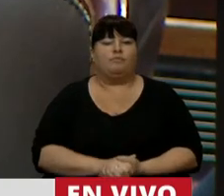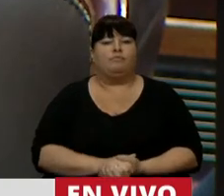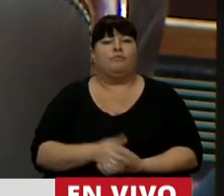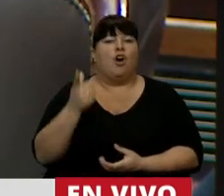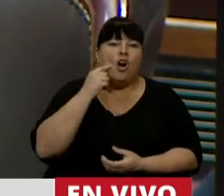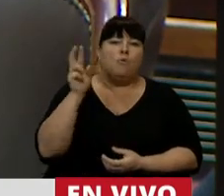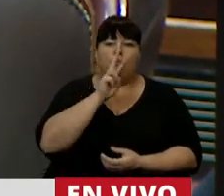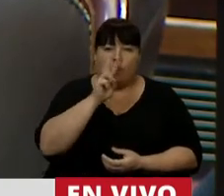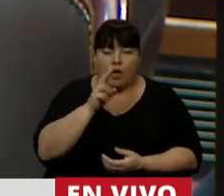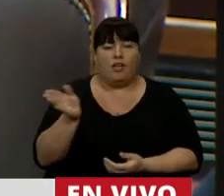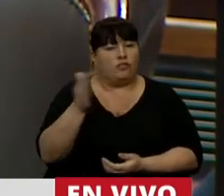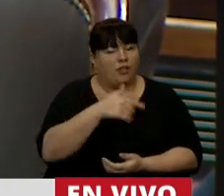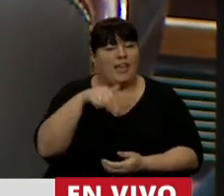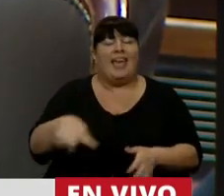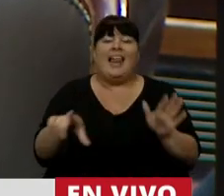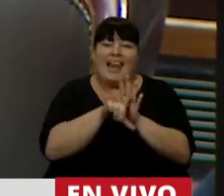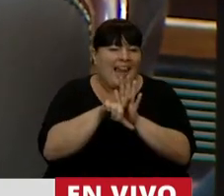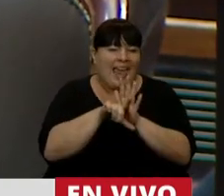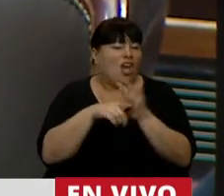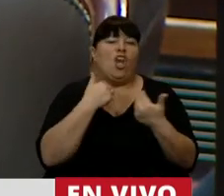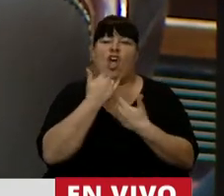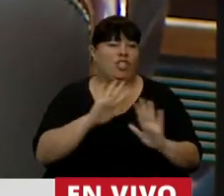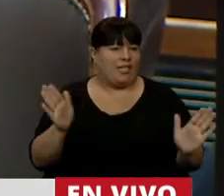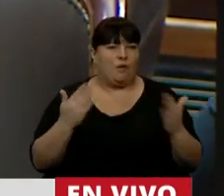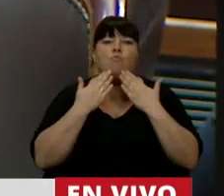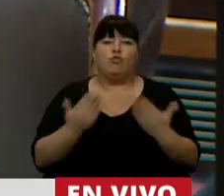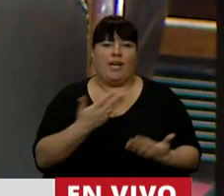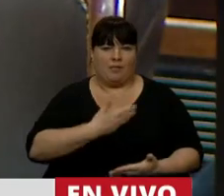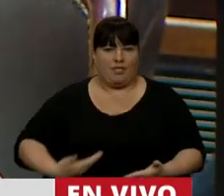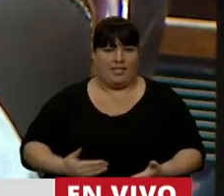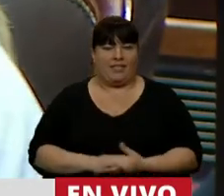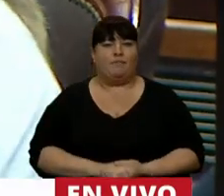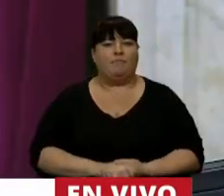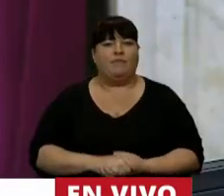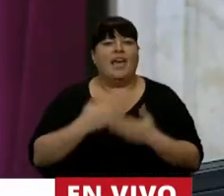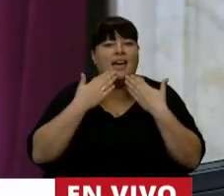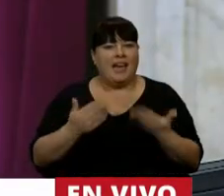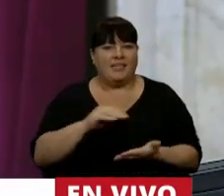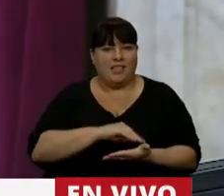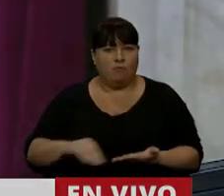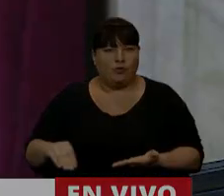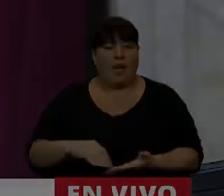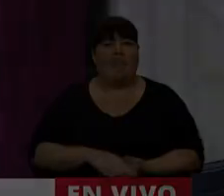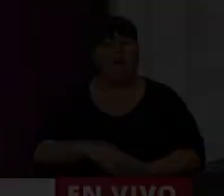muchachas, muchachos, esta ley no sirve. Muchísimas gracias, Presidente. Gracias, diputada Carmen Polledo.